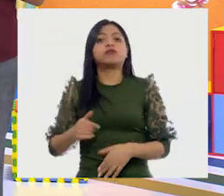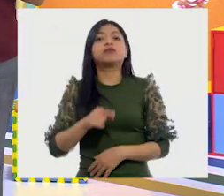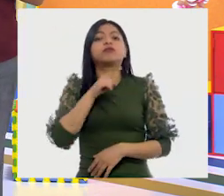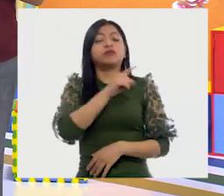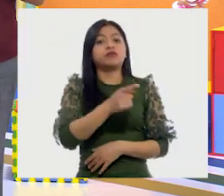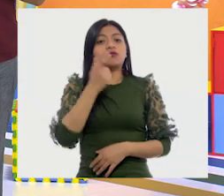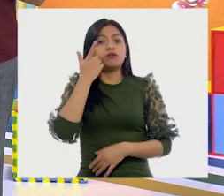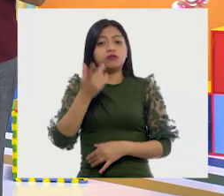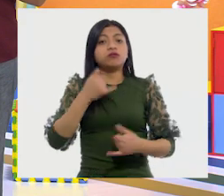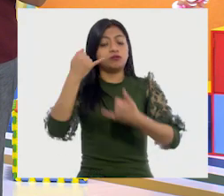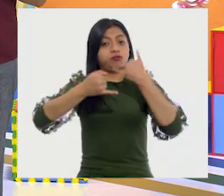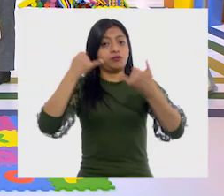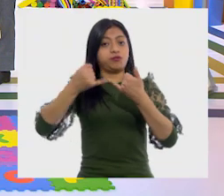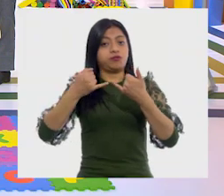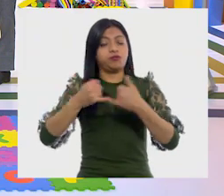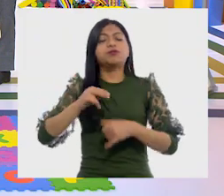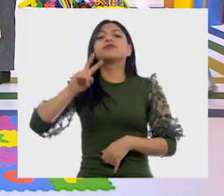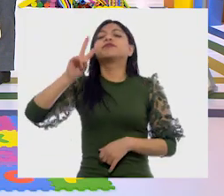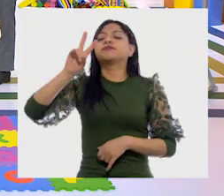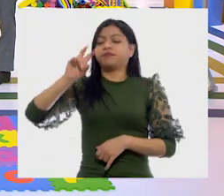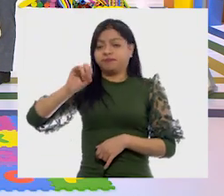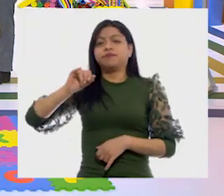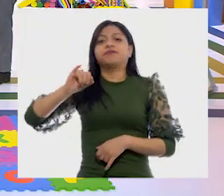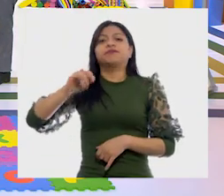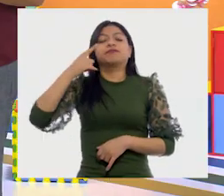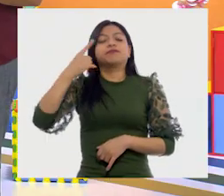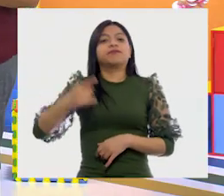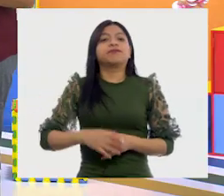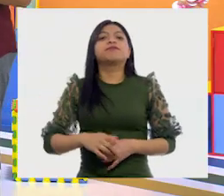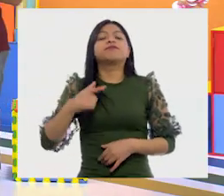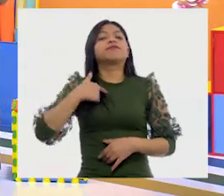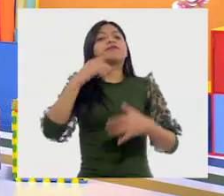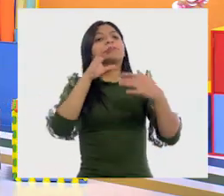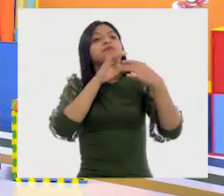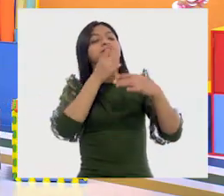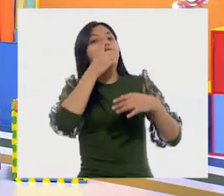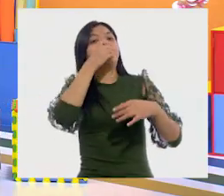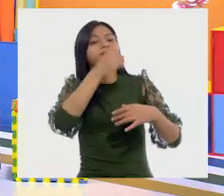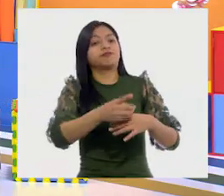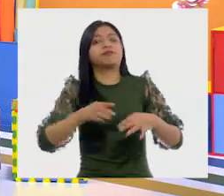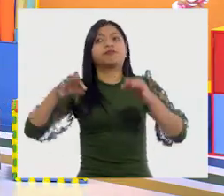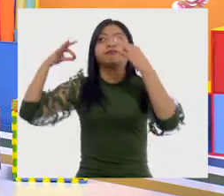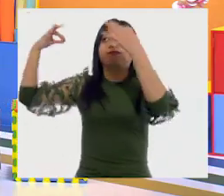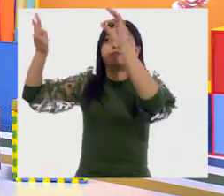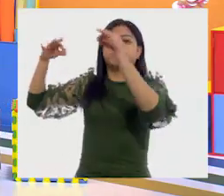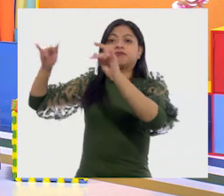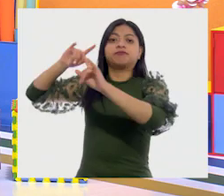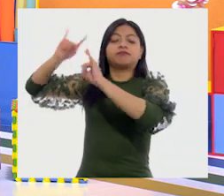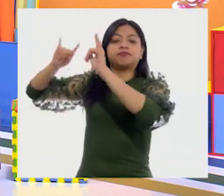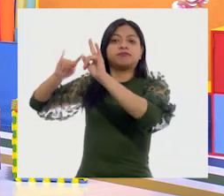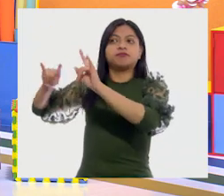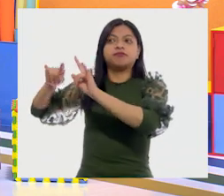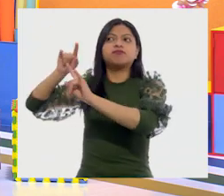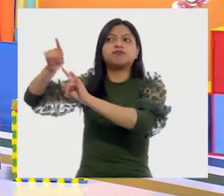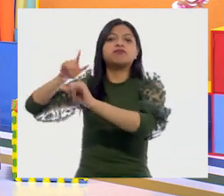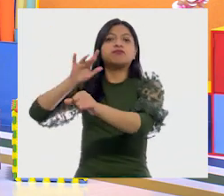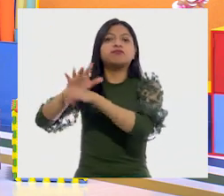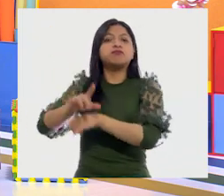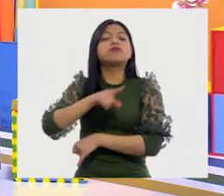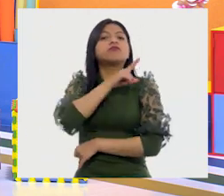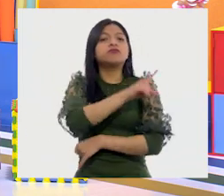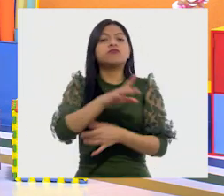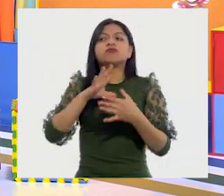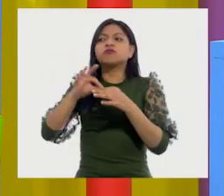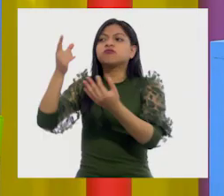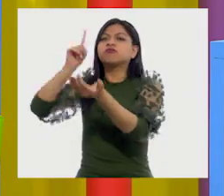que hagamos un juego? ¡Va! Ahora, sale, yo te voy a ir diciendo los tipos de carteles que hay y tú me dices de qué se